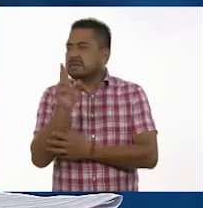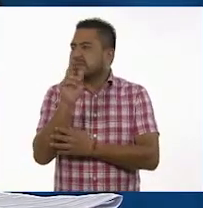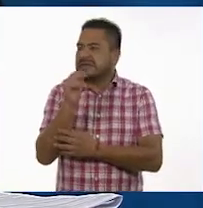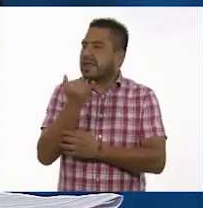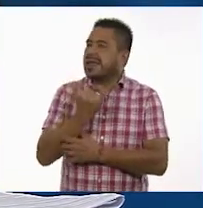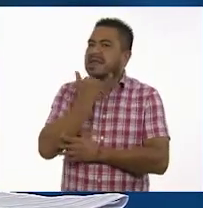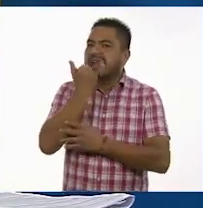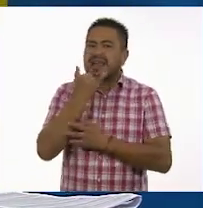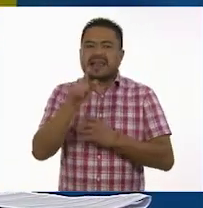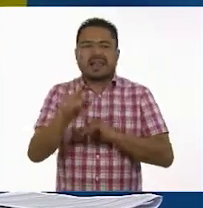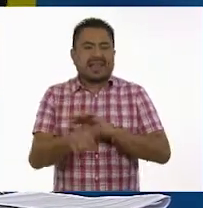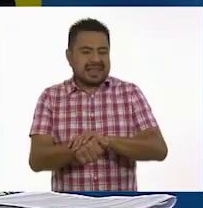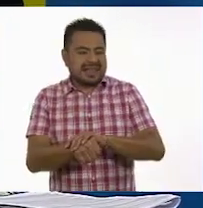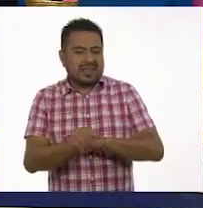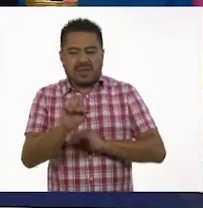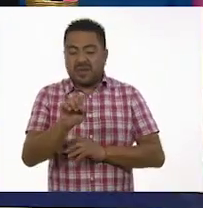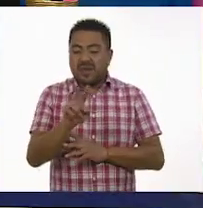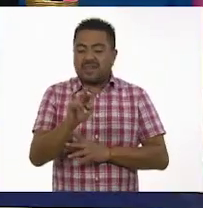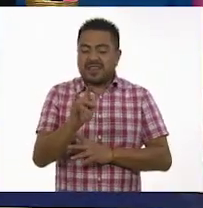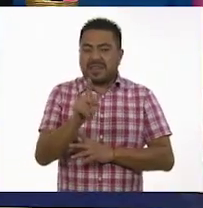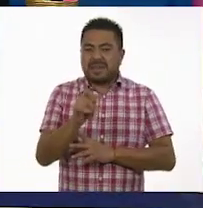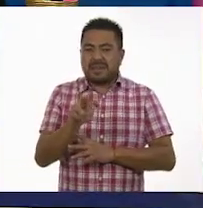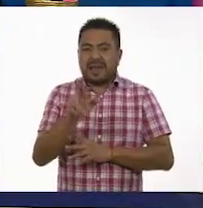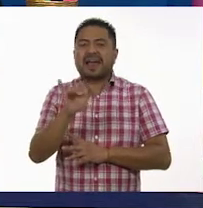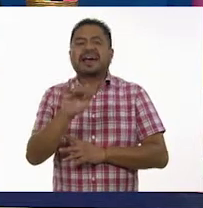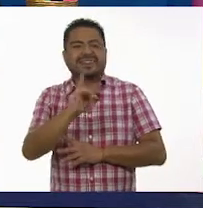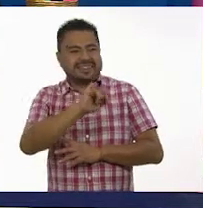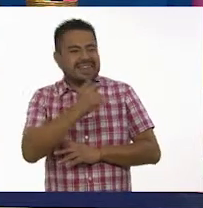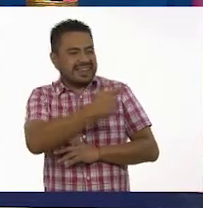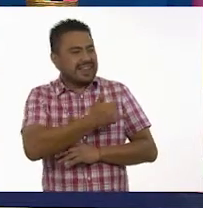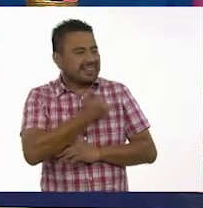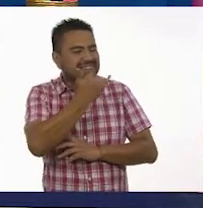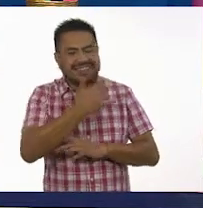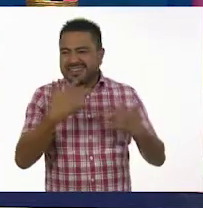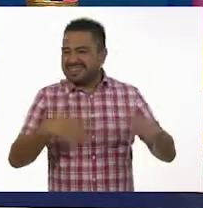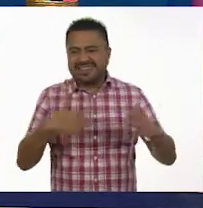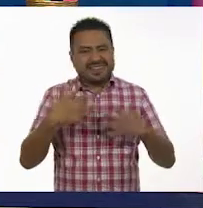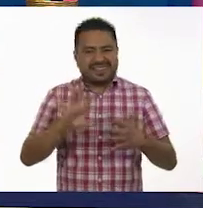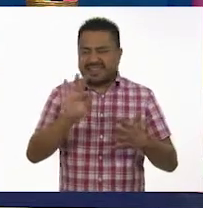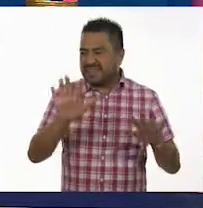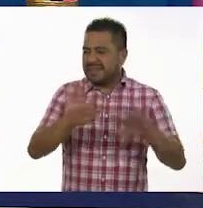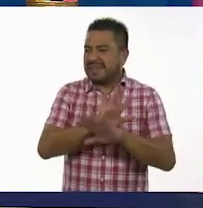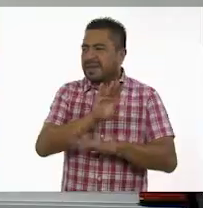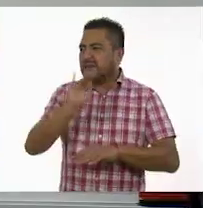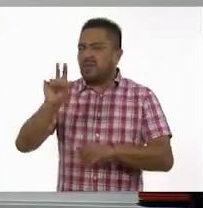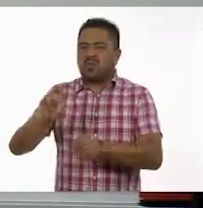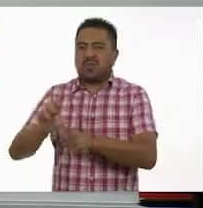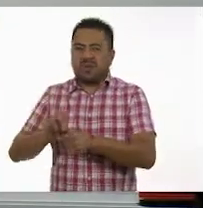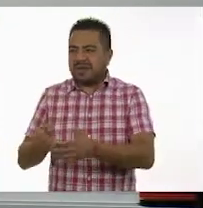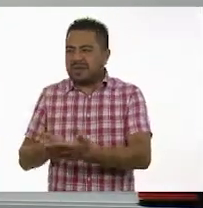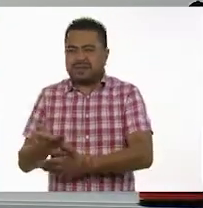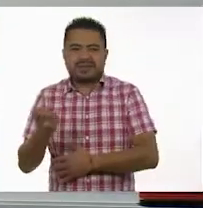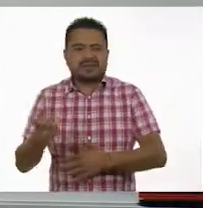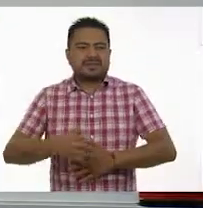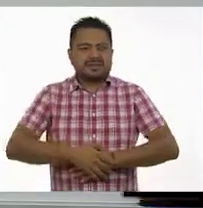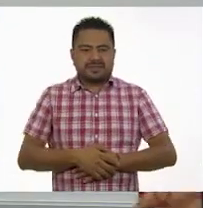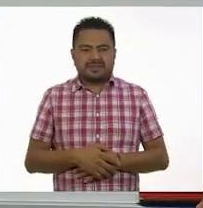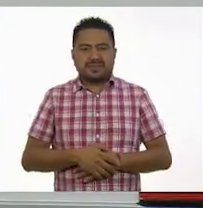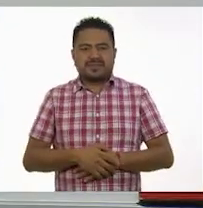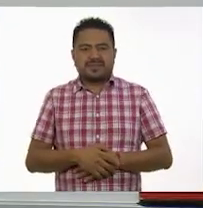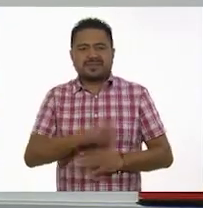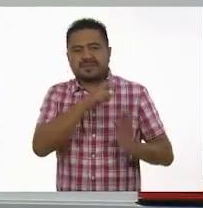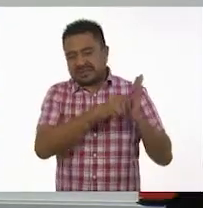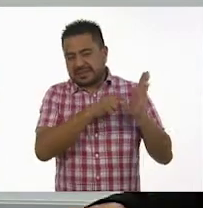las tortugas son ovíparas. Así es, son ovíparas. Perfecto. Qué bueno, la